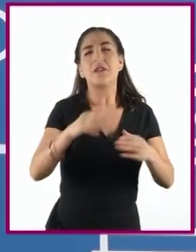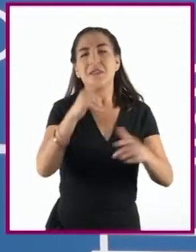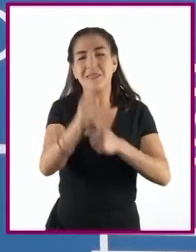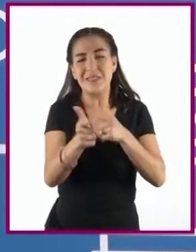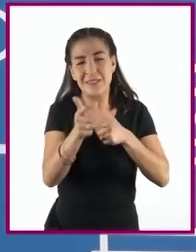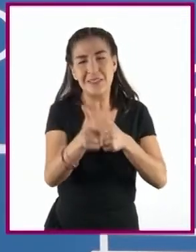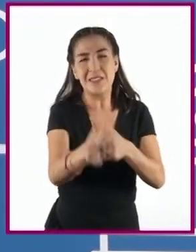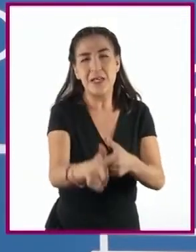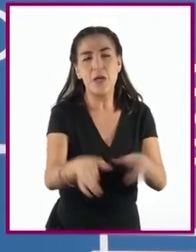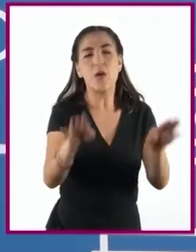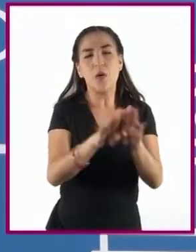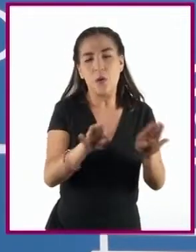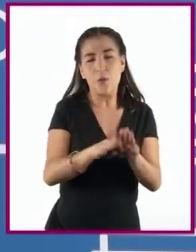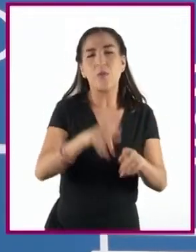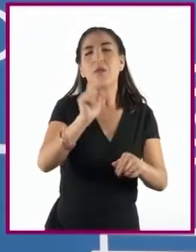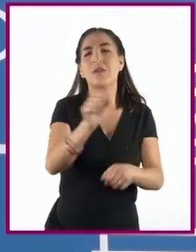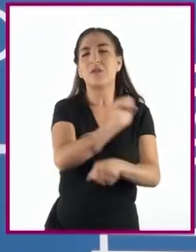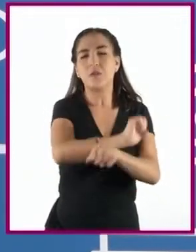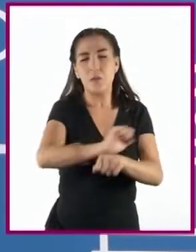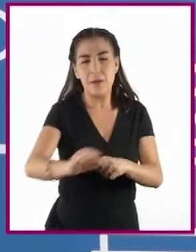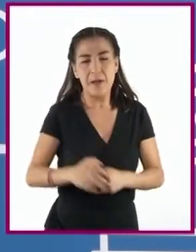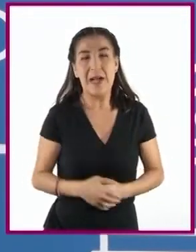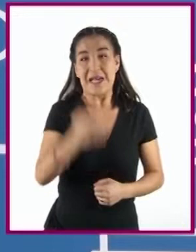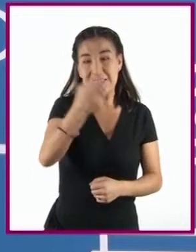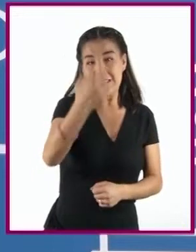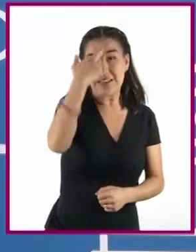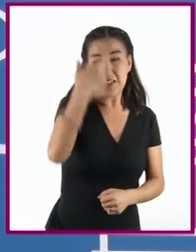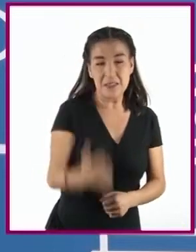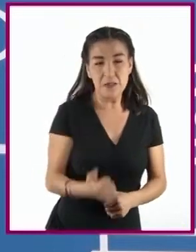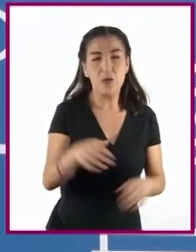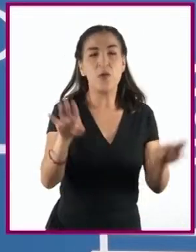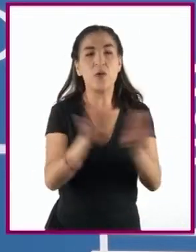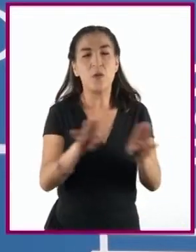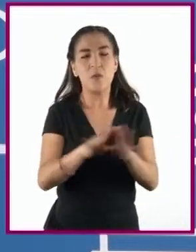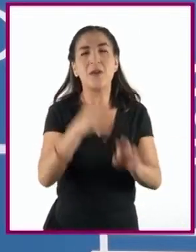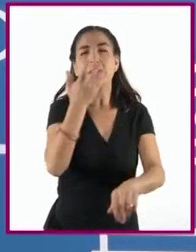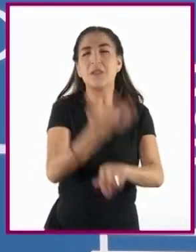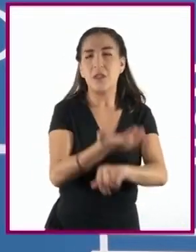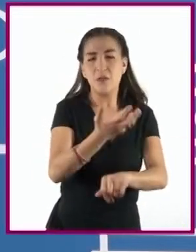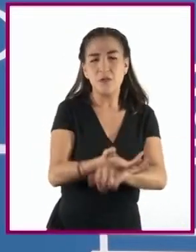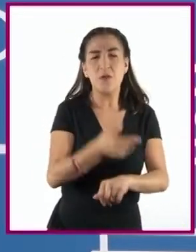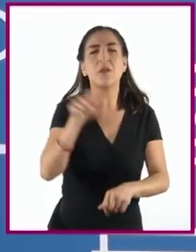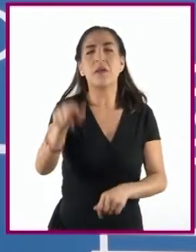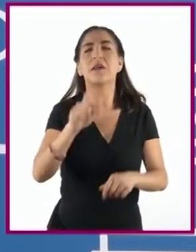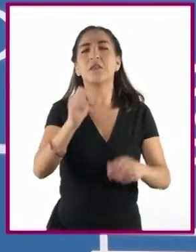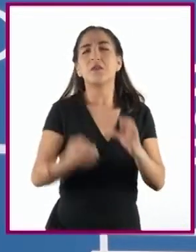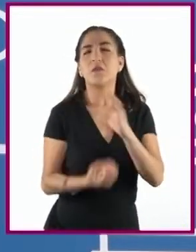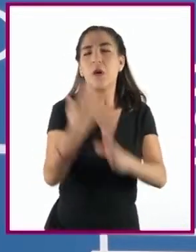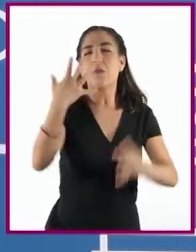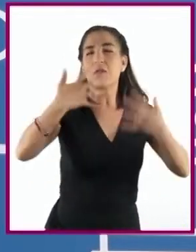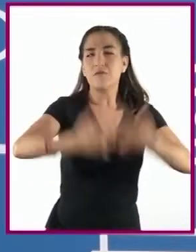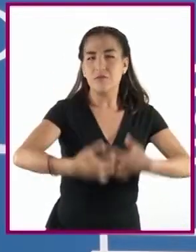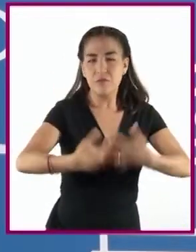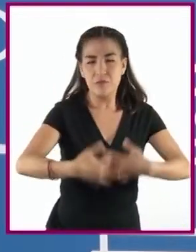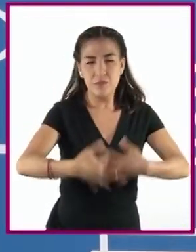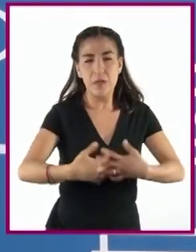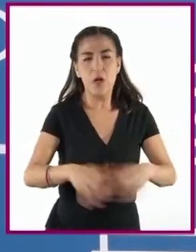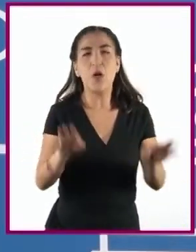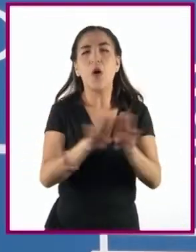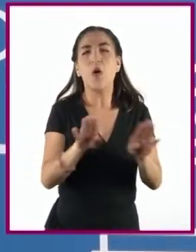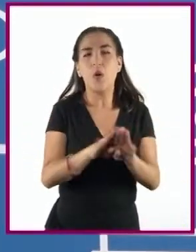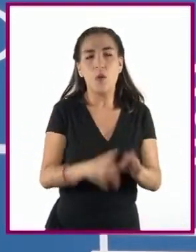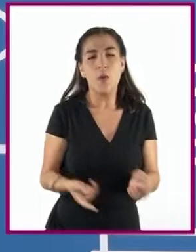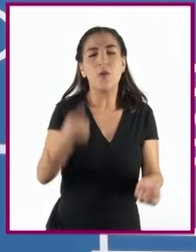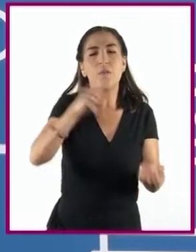políticos extranjeros. Debido a la guerra, Estados Unidos de América convirtió sus industrias metalúrgicas y de ensamblaje